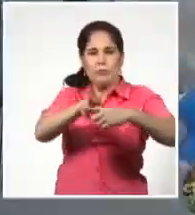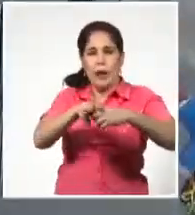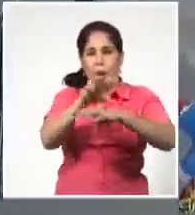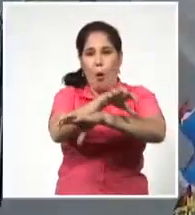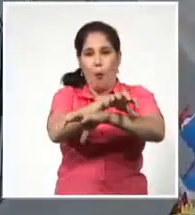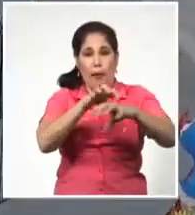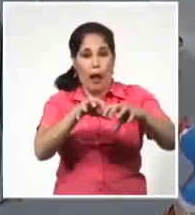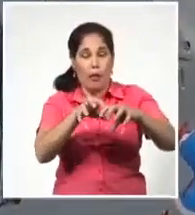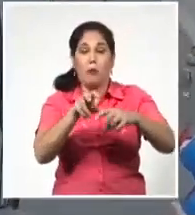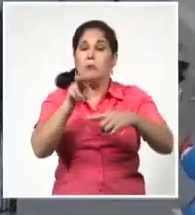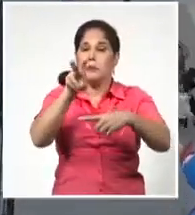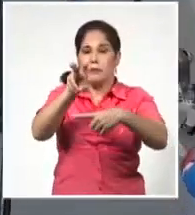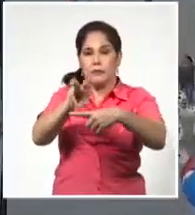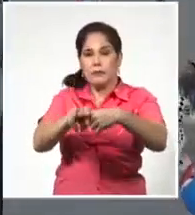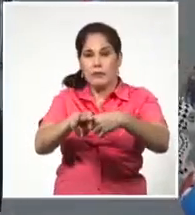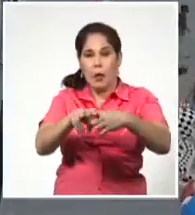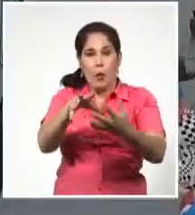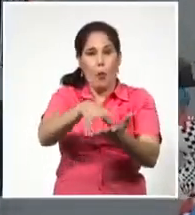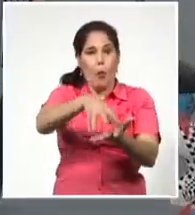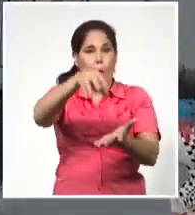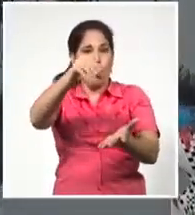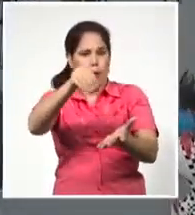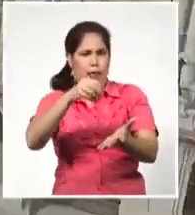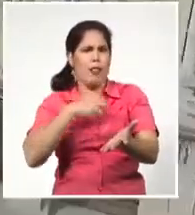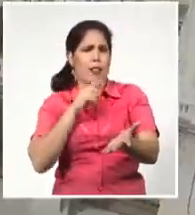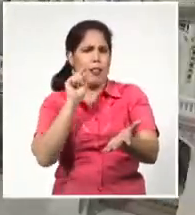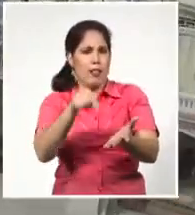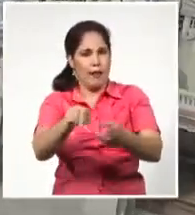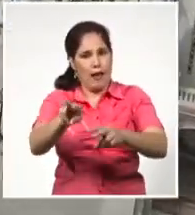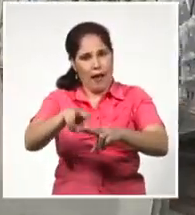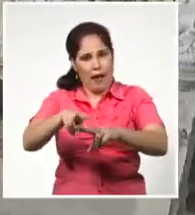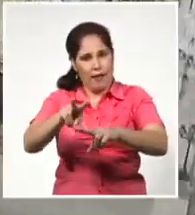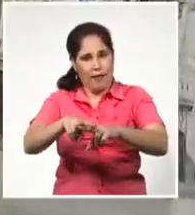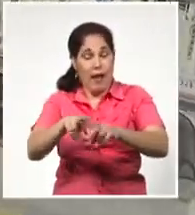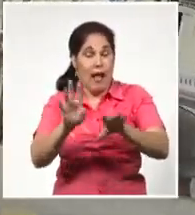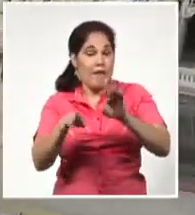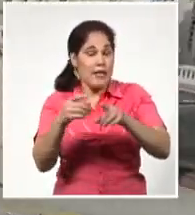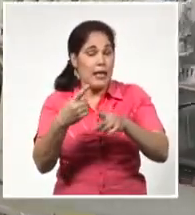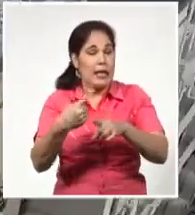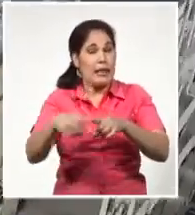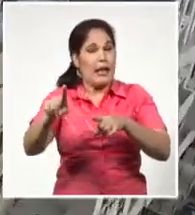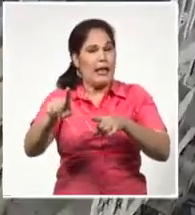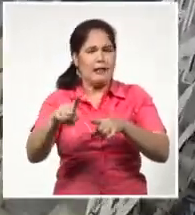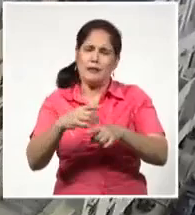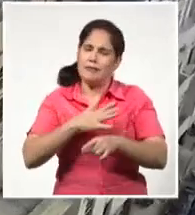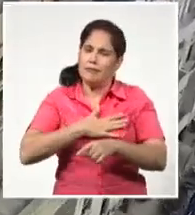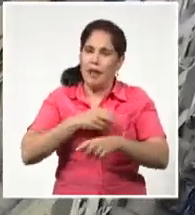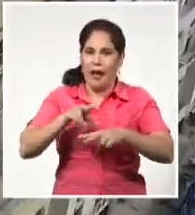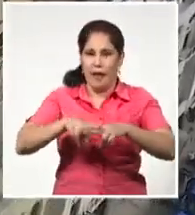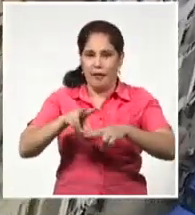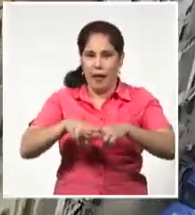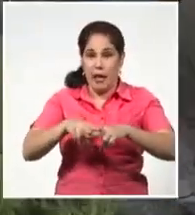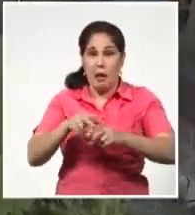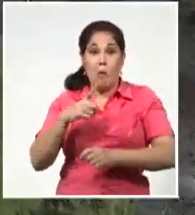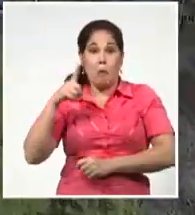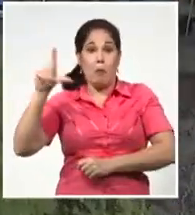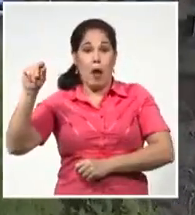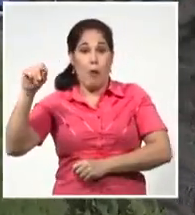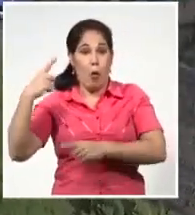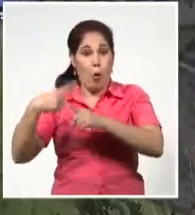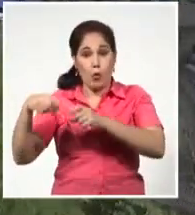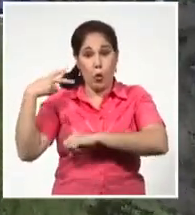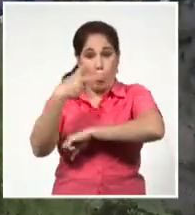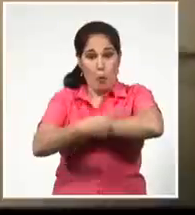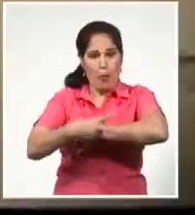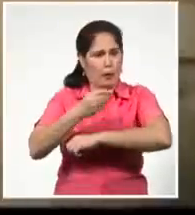o en sus plazas. Tiene esa capacidad para hacer que extrañes y vuelvas sin importar un viaje al extranjero o a